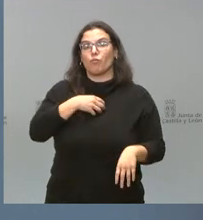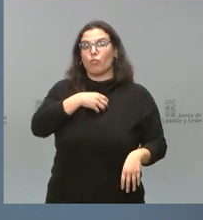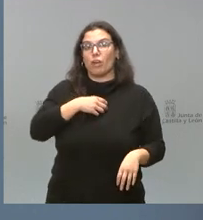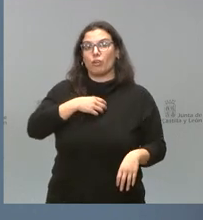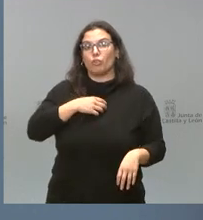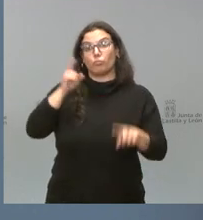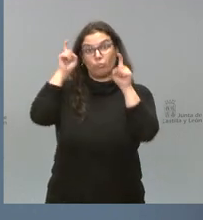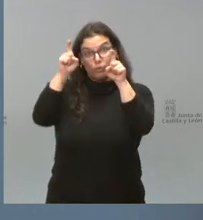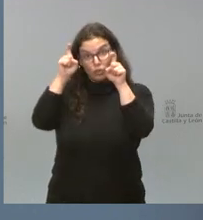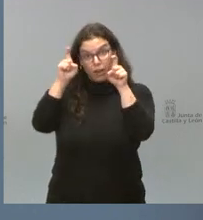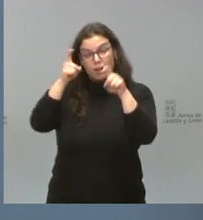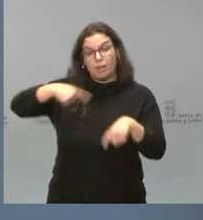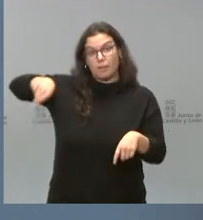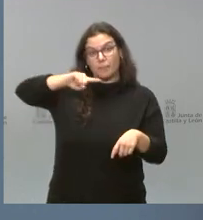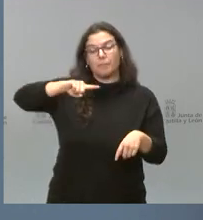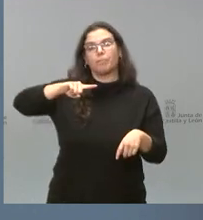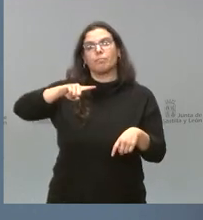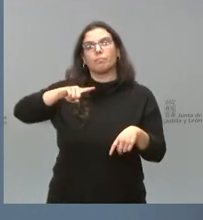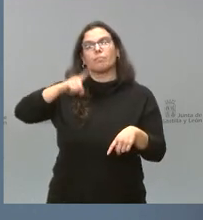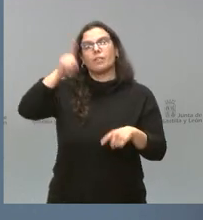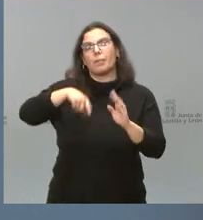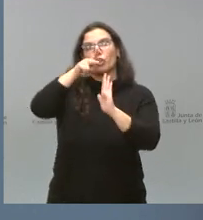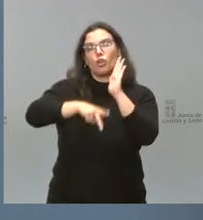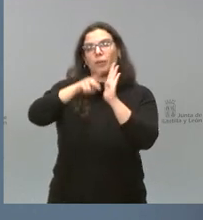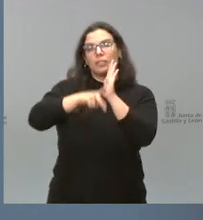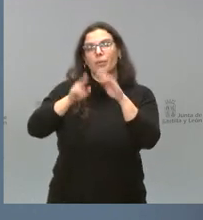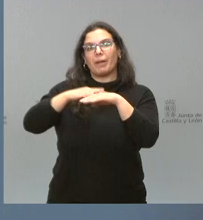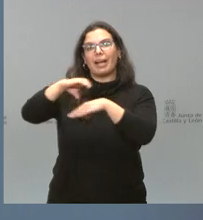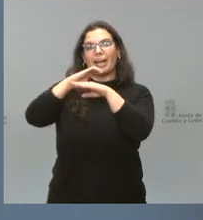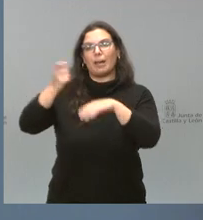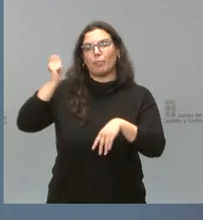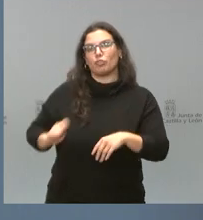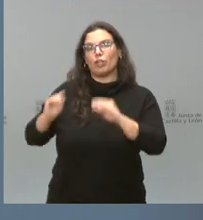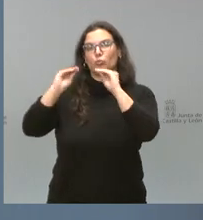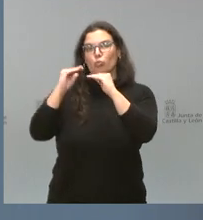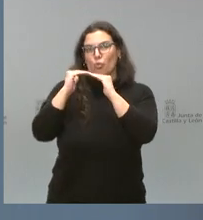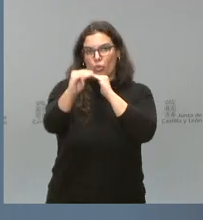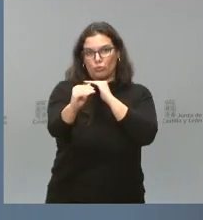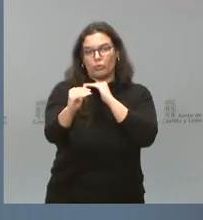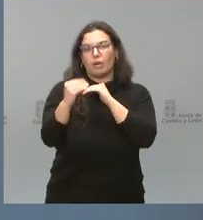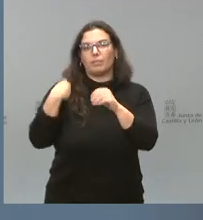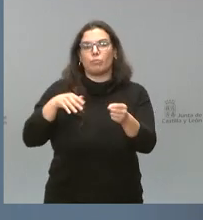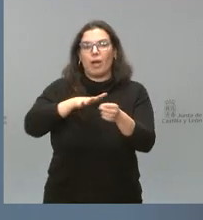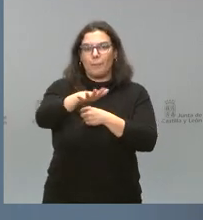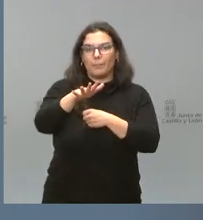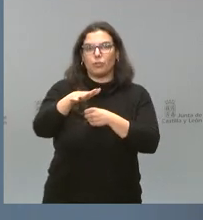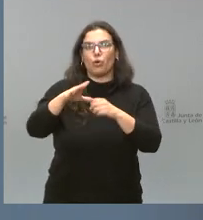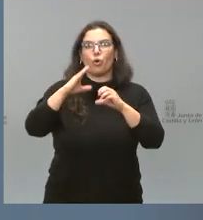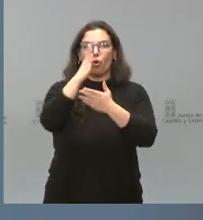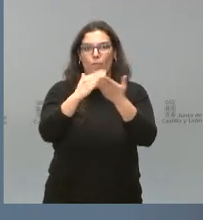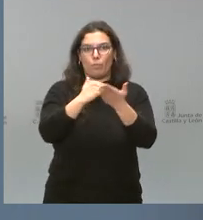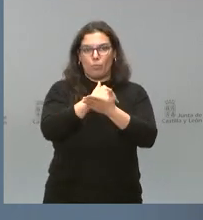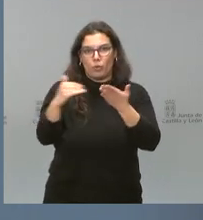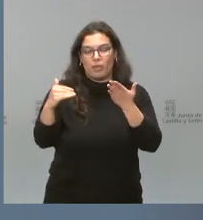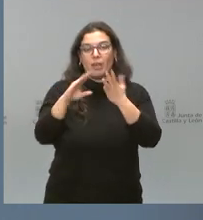docentes, que ven regulada esta carrera profesional también horizontal en el ámbito de la comunidad autónoma,